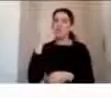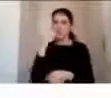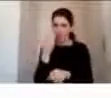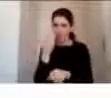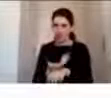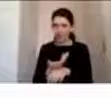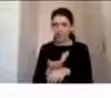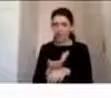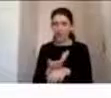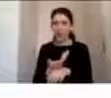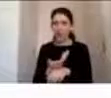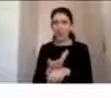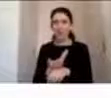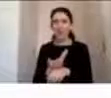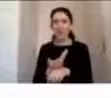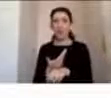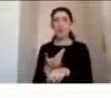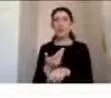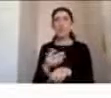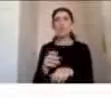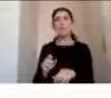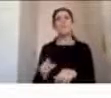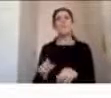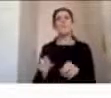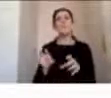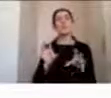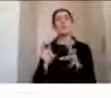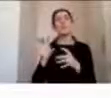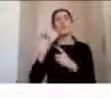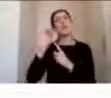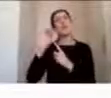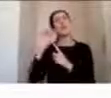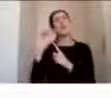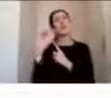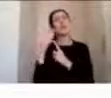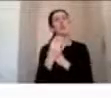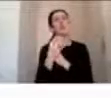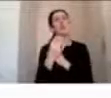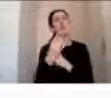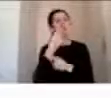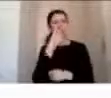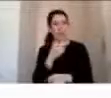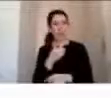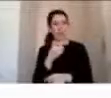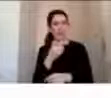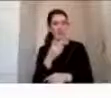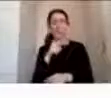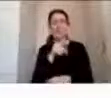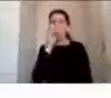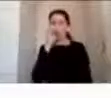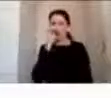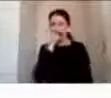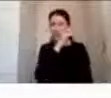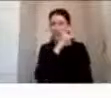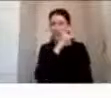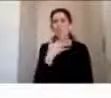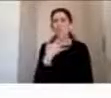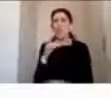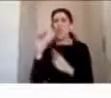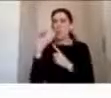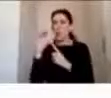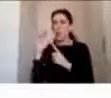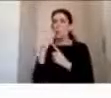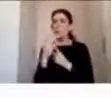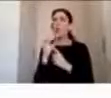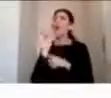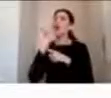Hay muchos factores de riesgo que culturalmente se solapan y no se dejan ver. Y esto es mucho más difícil porque hay un sistema cultural que avala estas